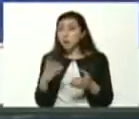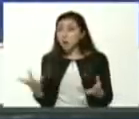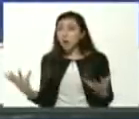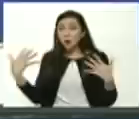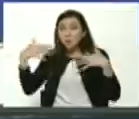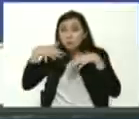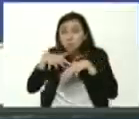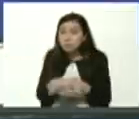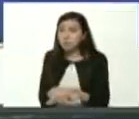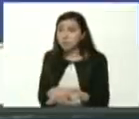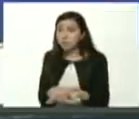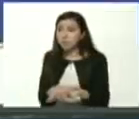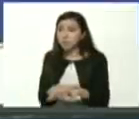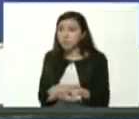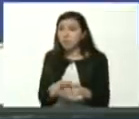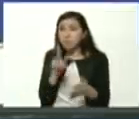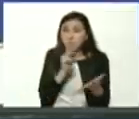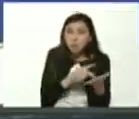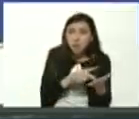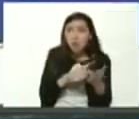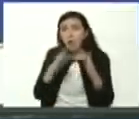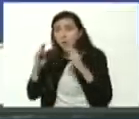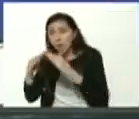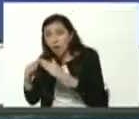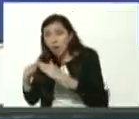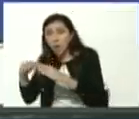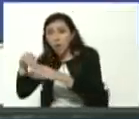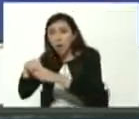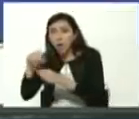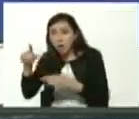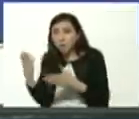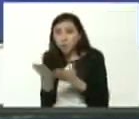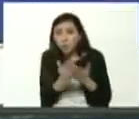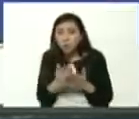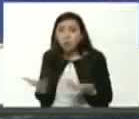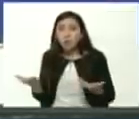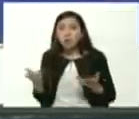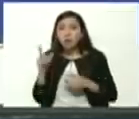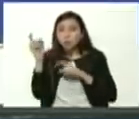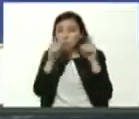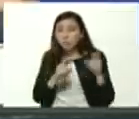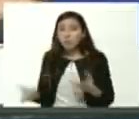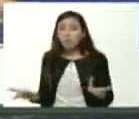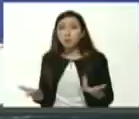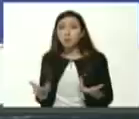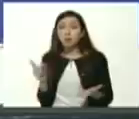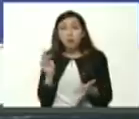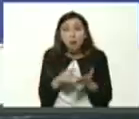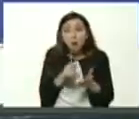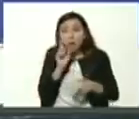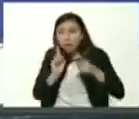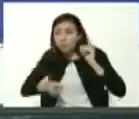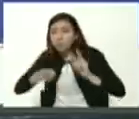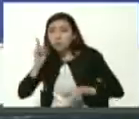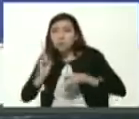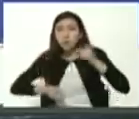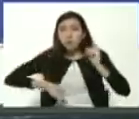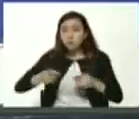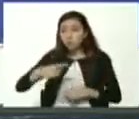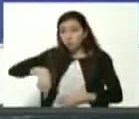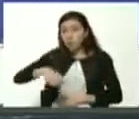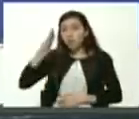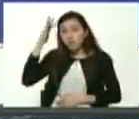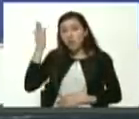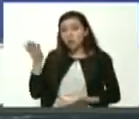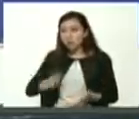semi presencial pudiéramos decirlo porque no es totalmente presencial es semi presencial y ustedes deben